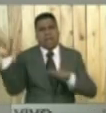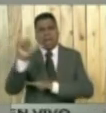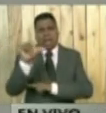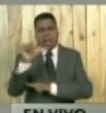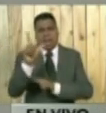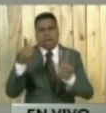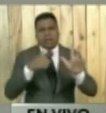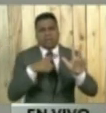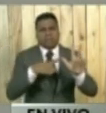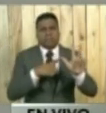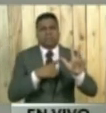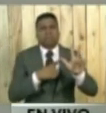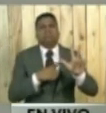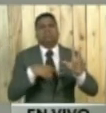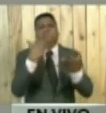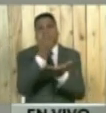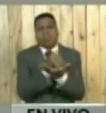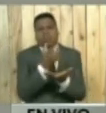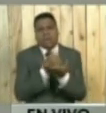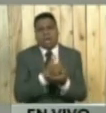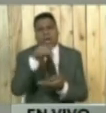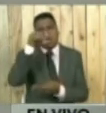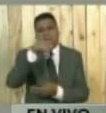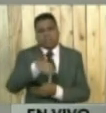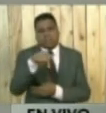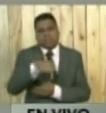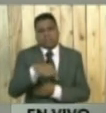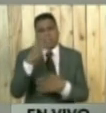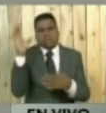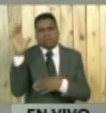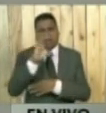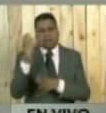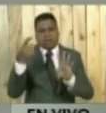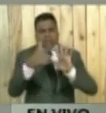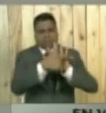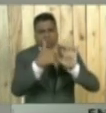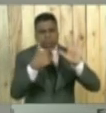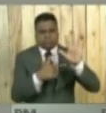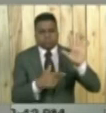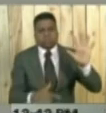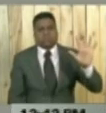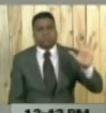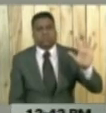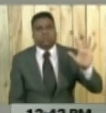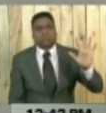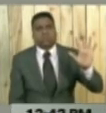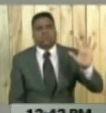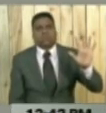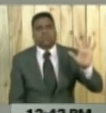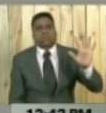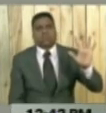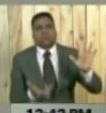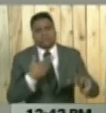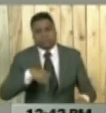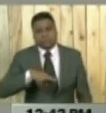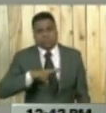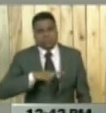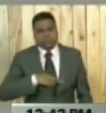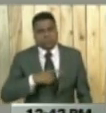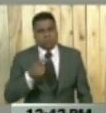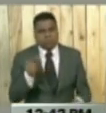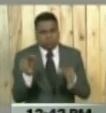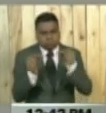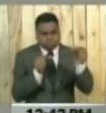capital. De acuerdo a los estudios realizados por el Observatorio Venezolano de la Seguridad, estamos georreferenciando los